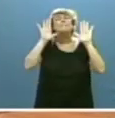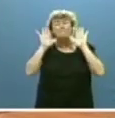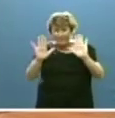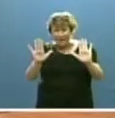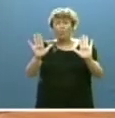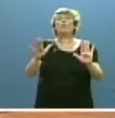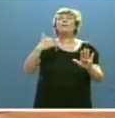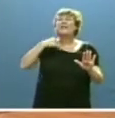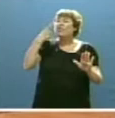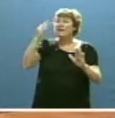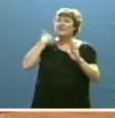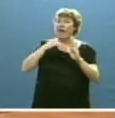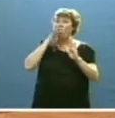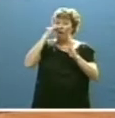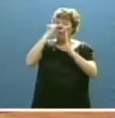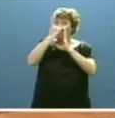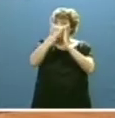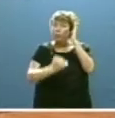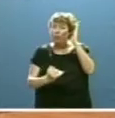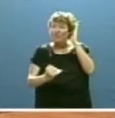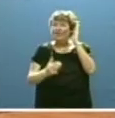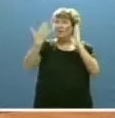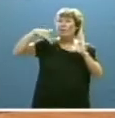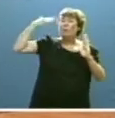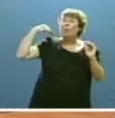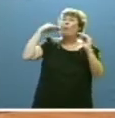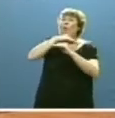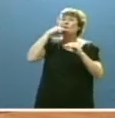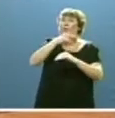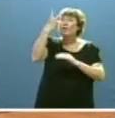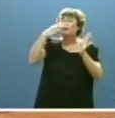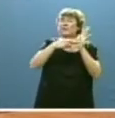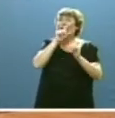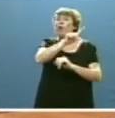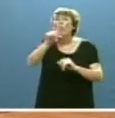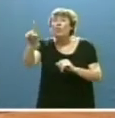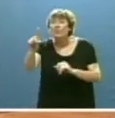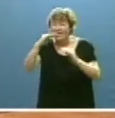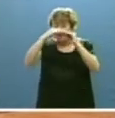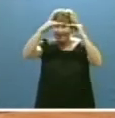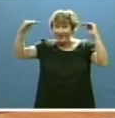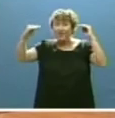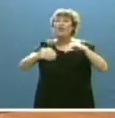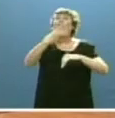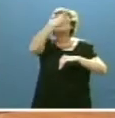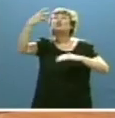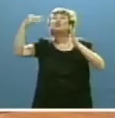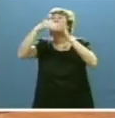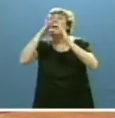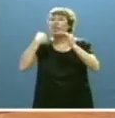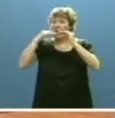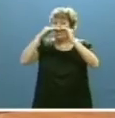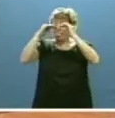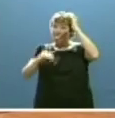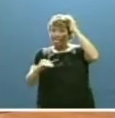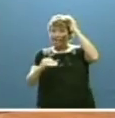descender por primera vez desde el lejano mes de octubre de 2011 del listón de 200.000 parados,